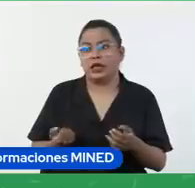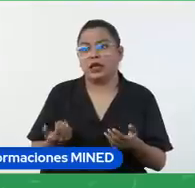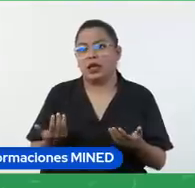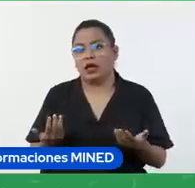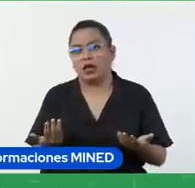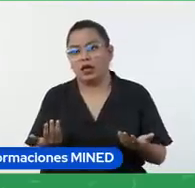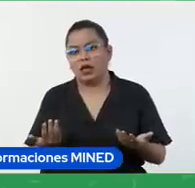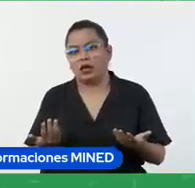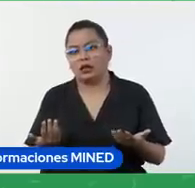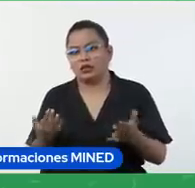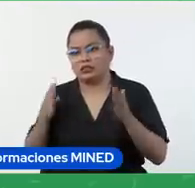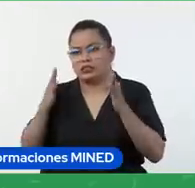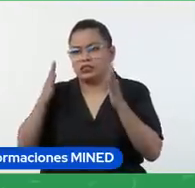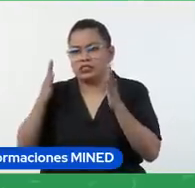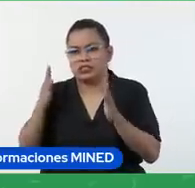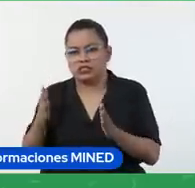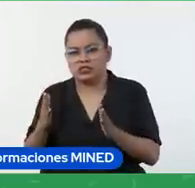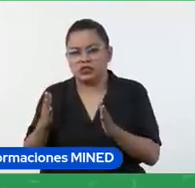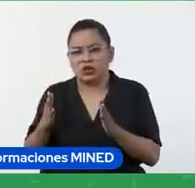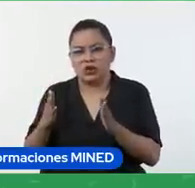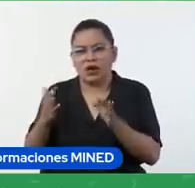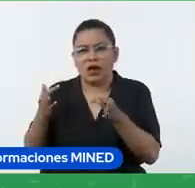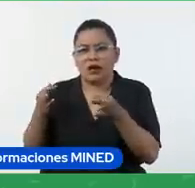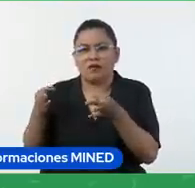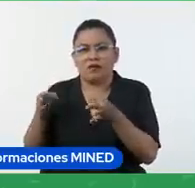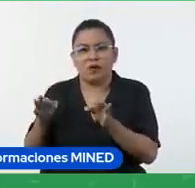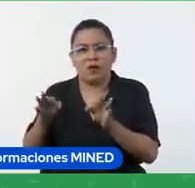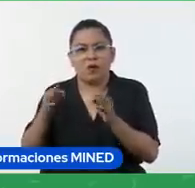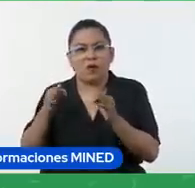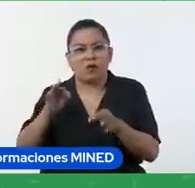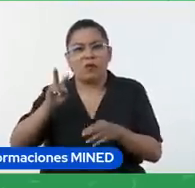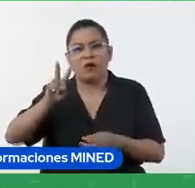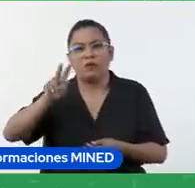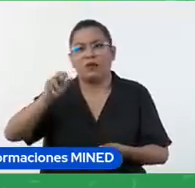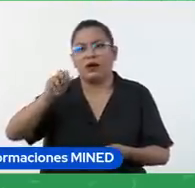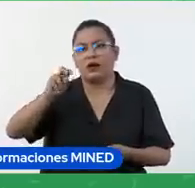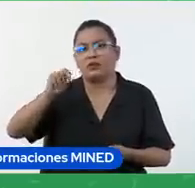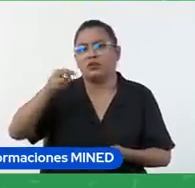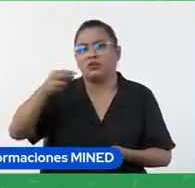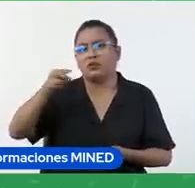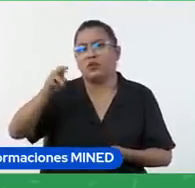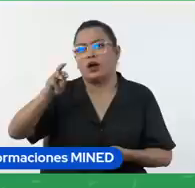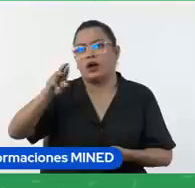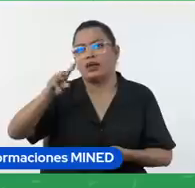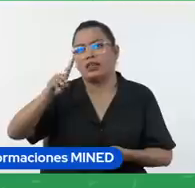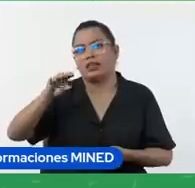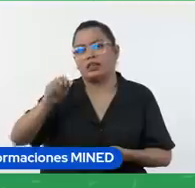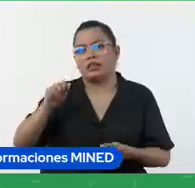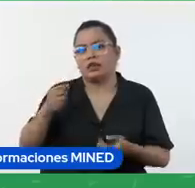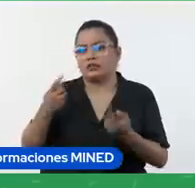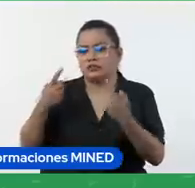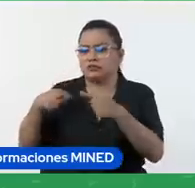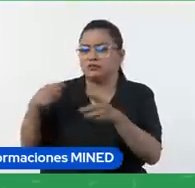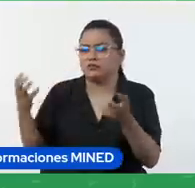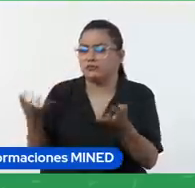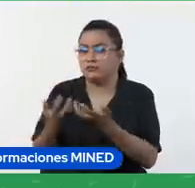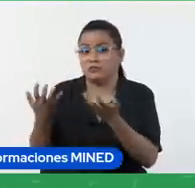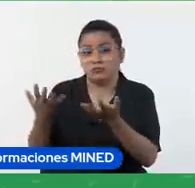no sé de los tipos de vanguardias del siglo XX y quiere seguir investigando